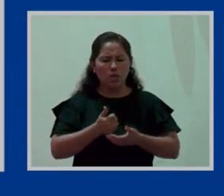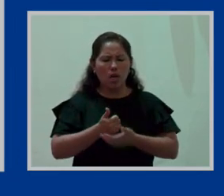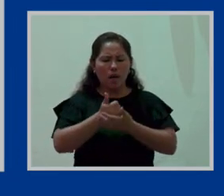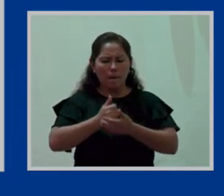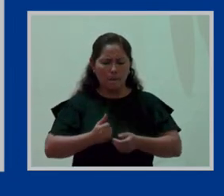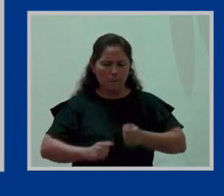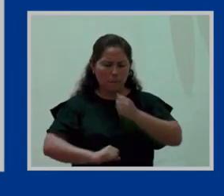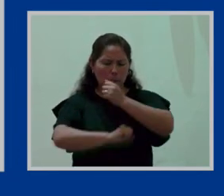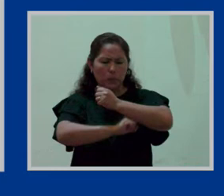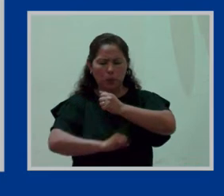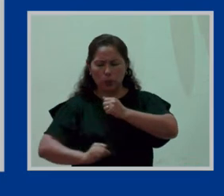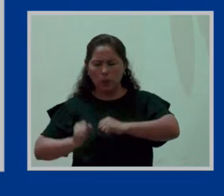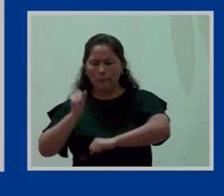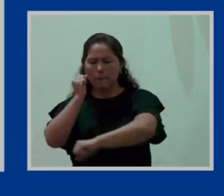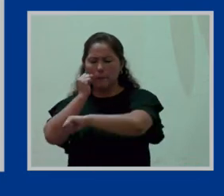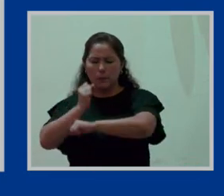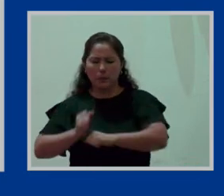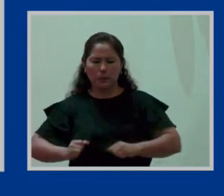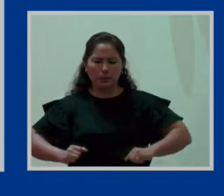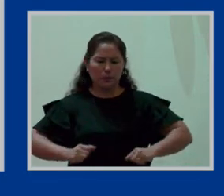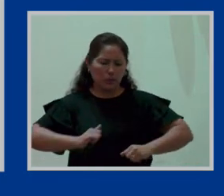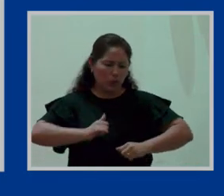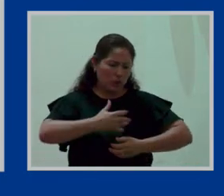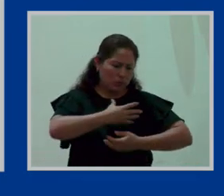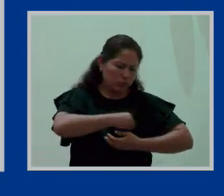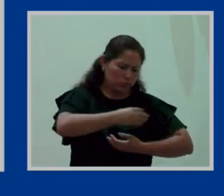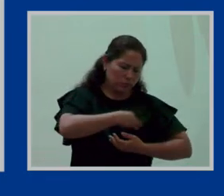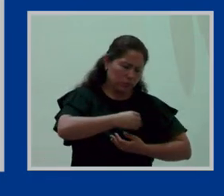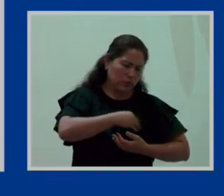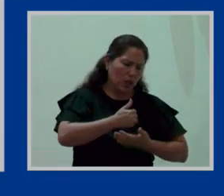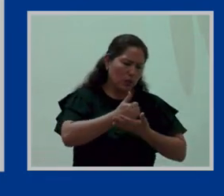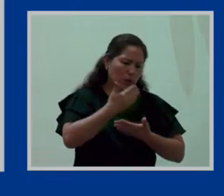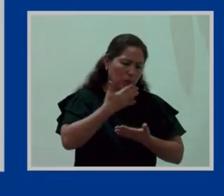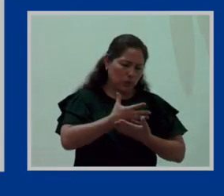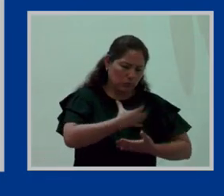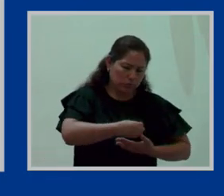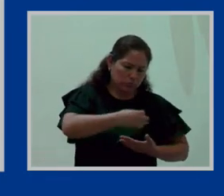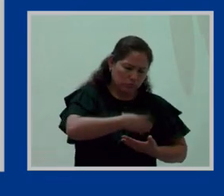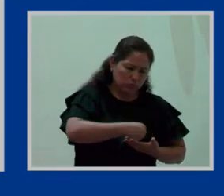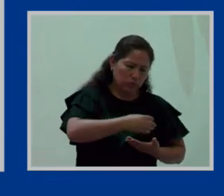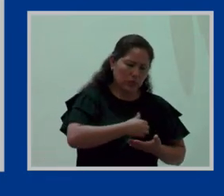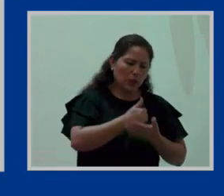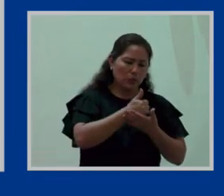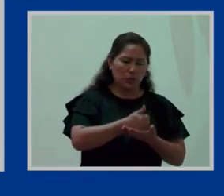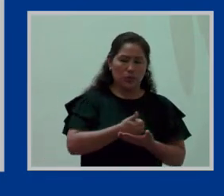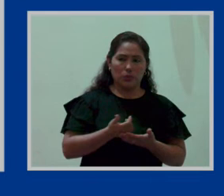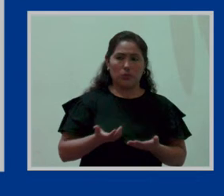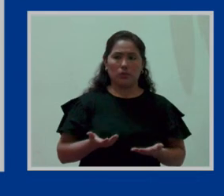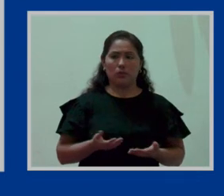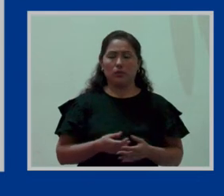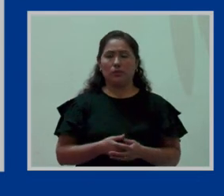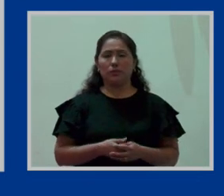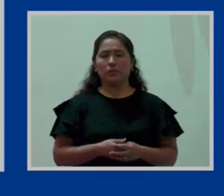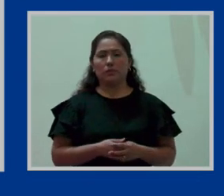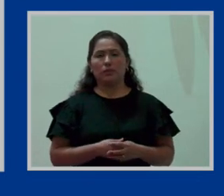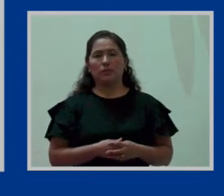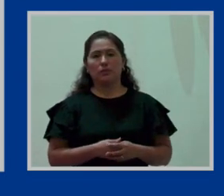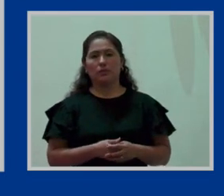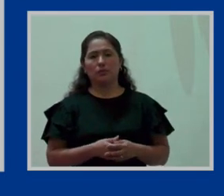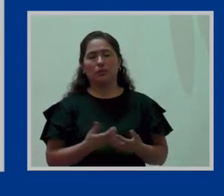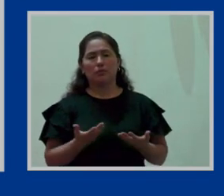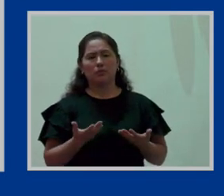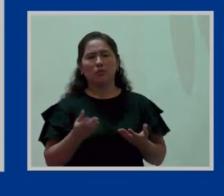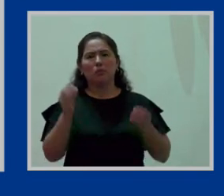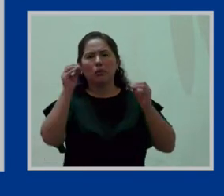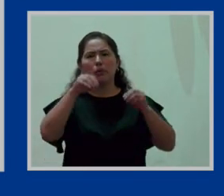para poder extraerse la leche materna. Entonces, de nada les sirve poner en el lactario